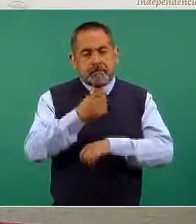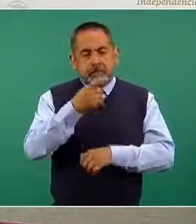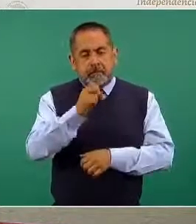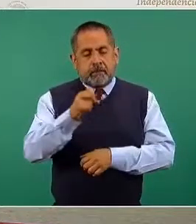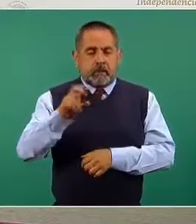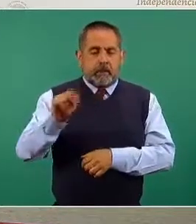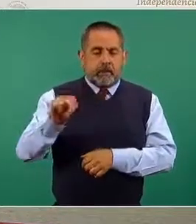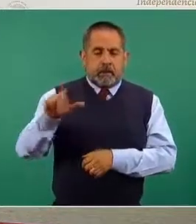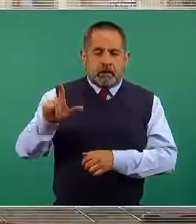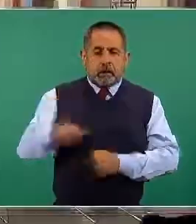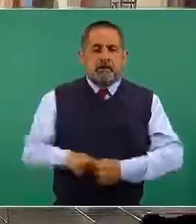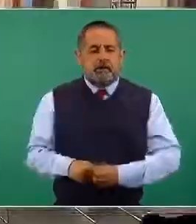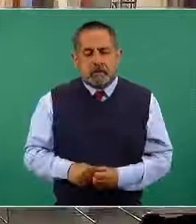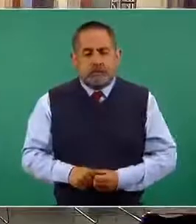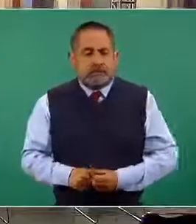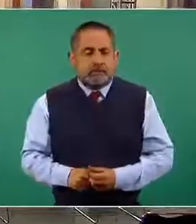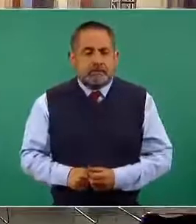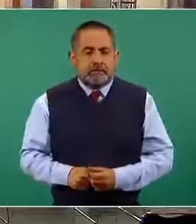Nuevo León.